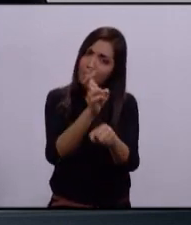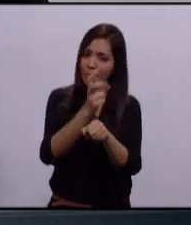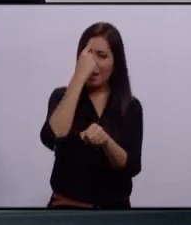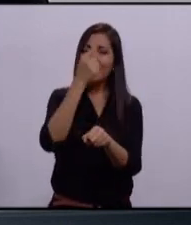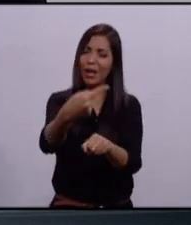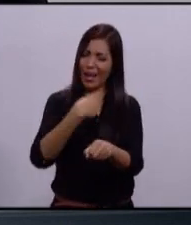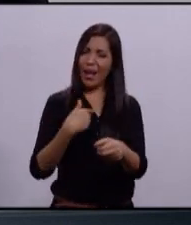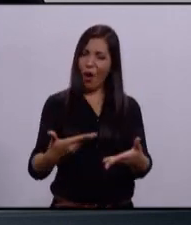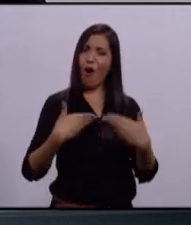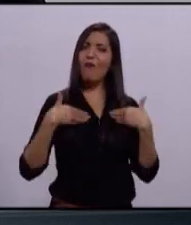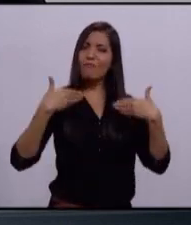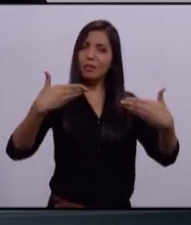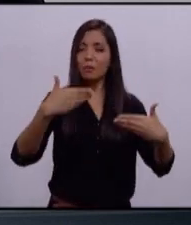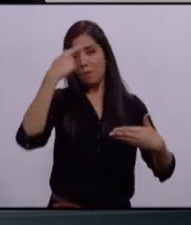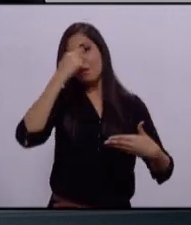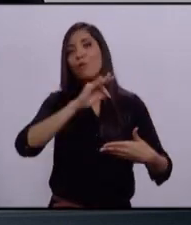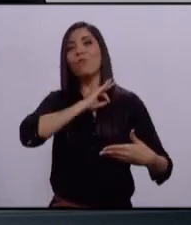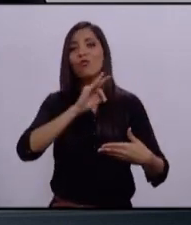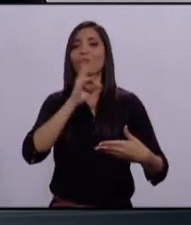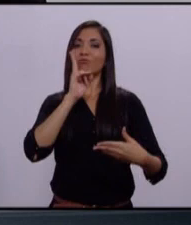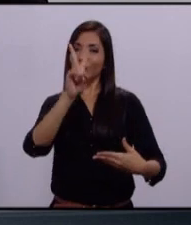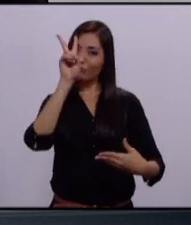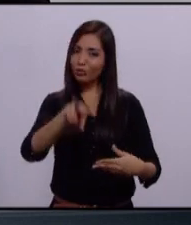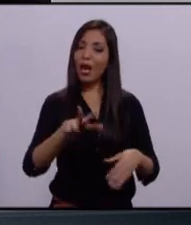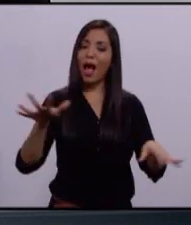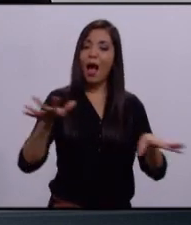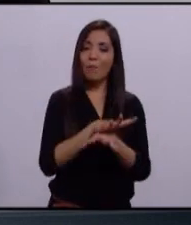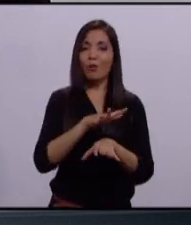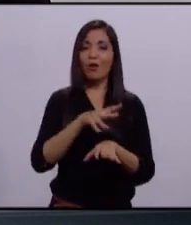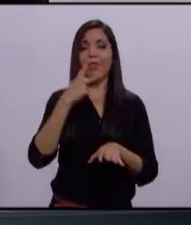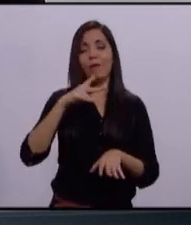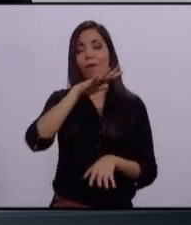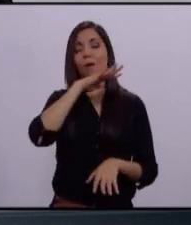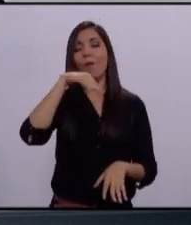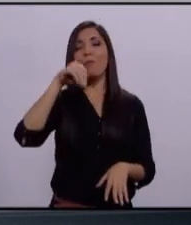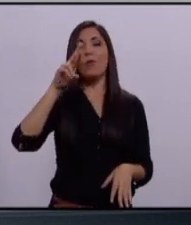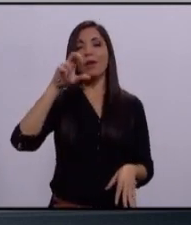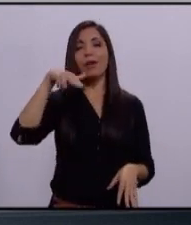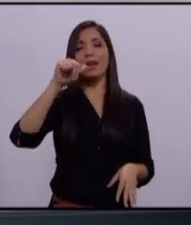para lograr juntos y juntas el cambio verdadero con Morena en Zapopan.